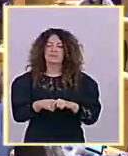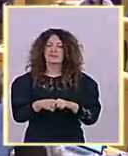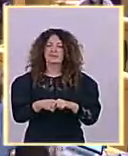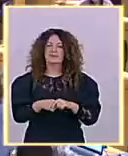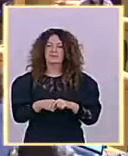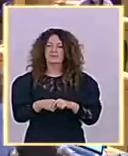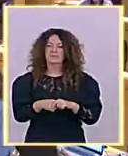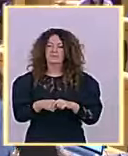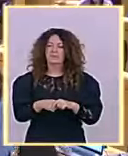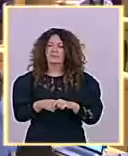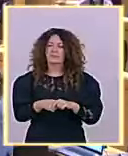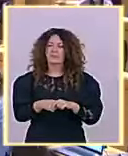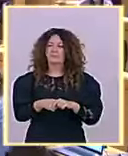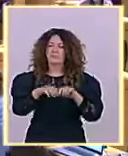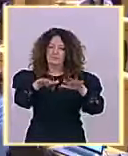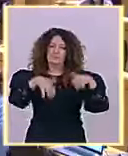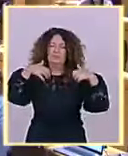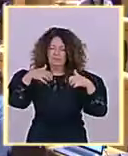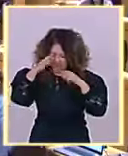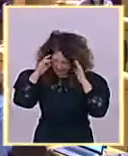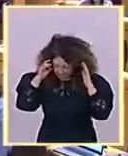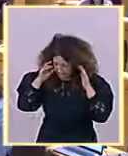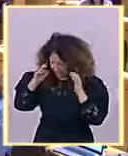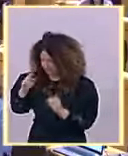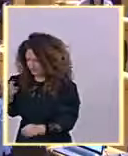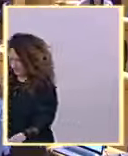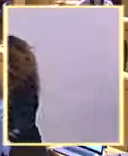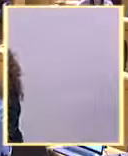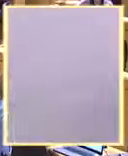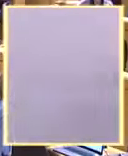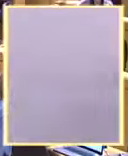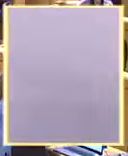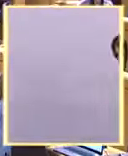aplausos muchas gracias